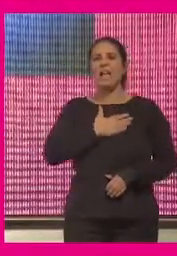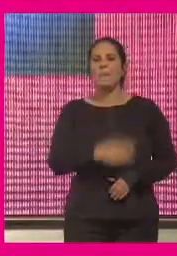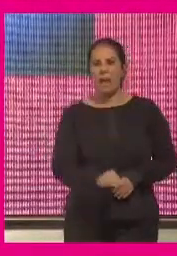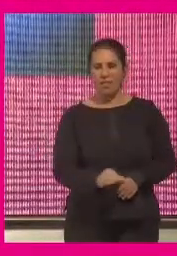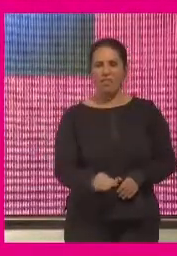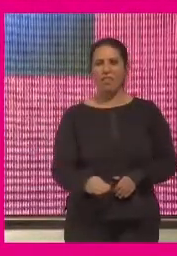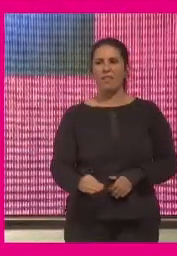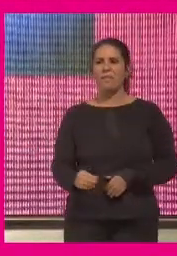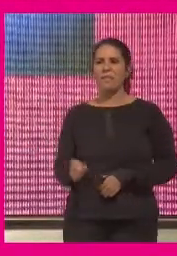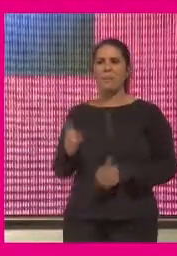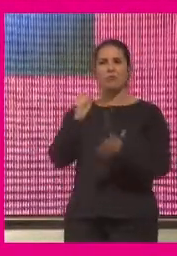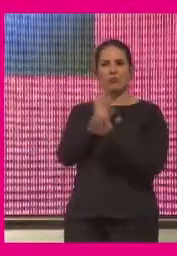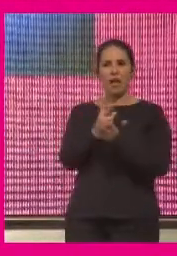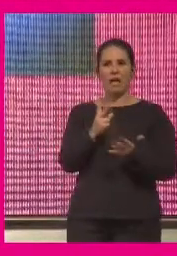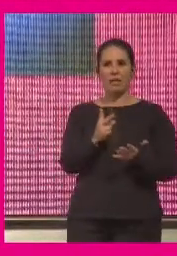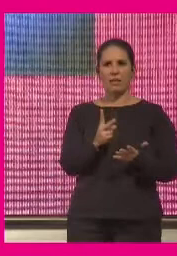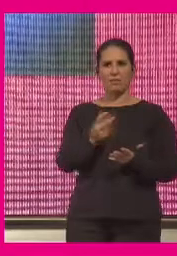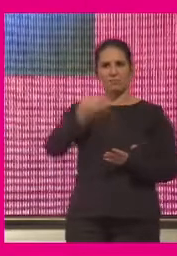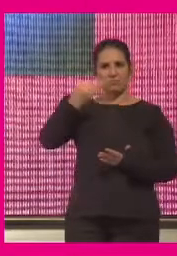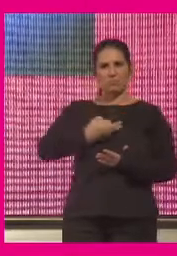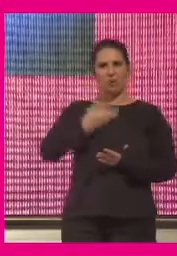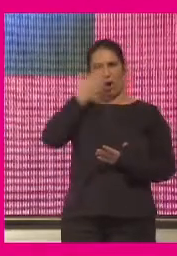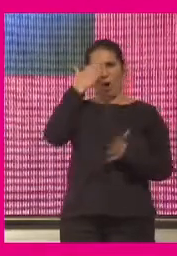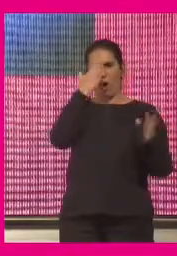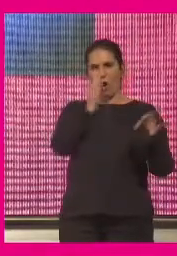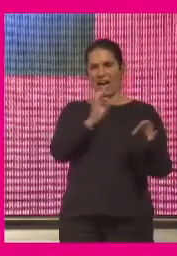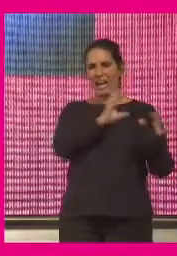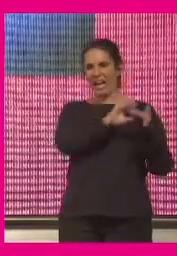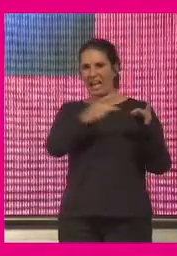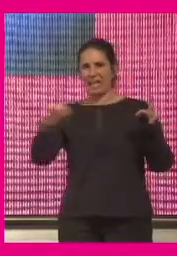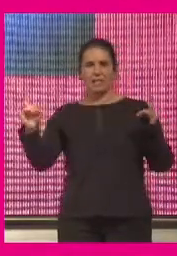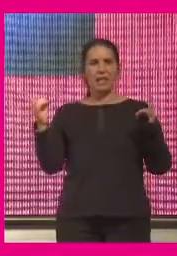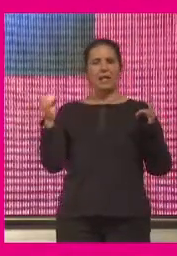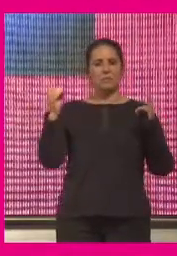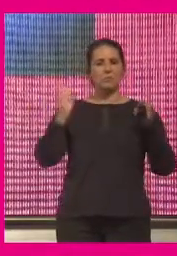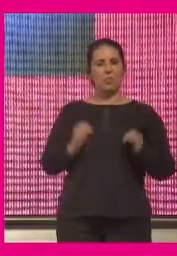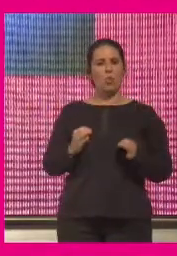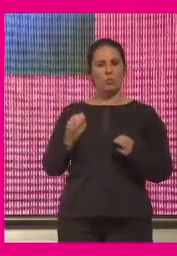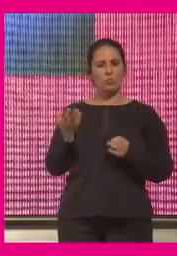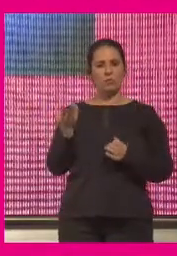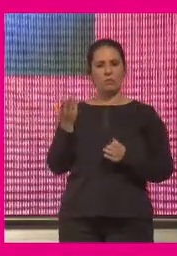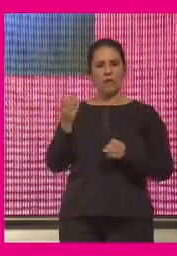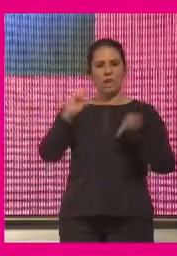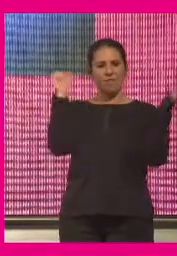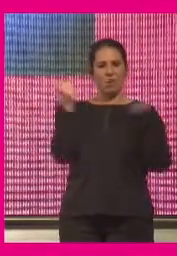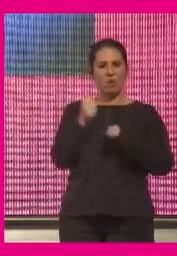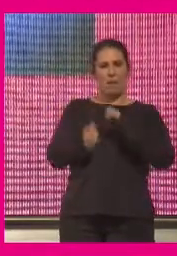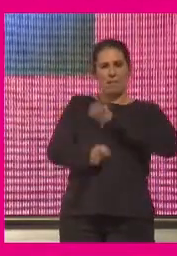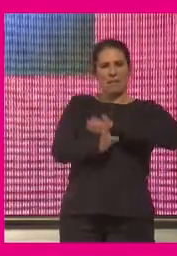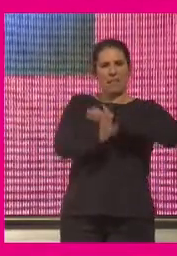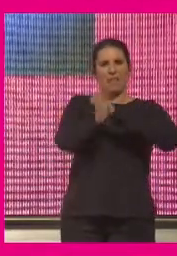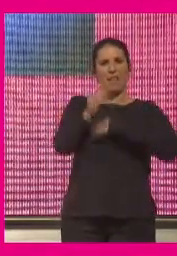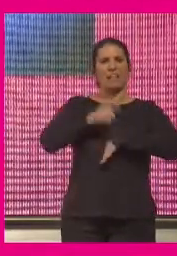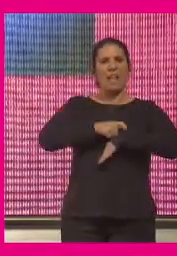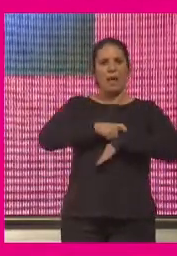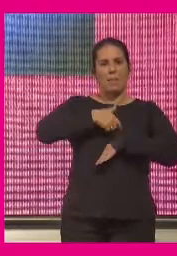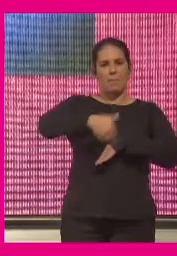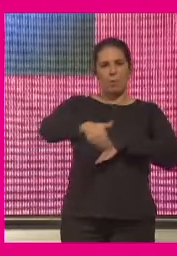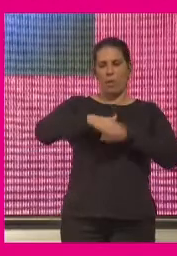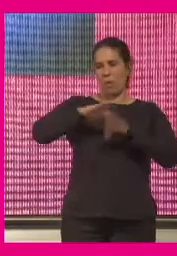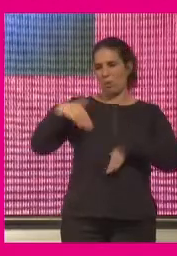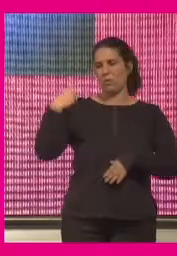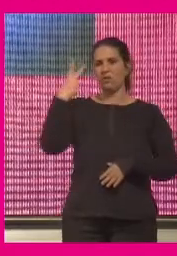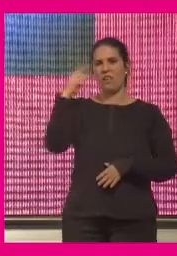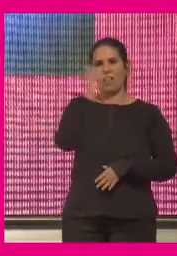apostar de una manera coherente y cohesionada un relato que ha sido mantenido en el tiempo en las últimas dos